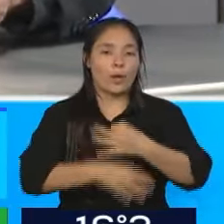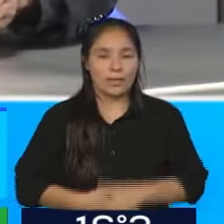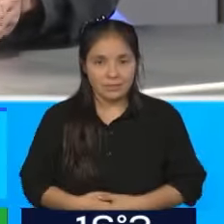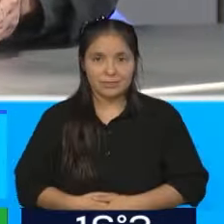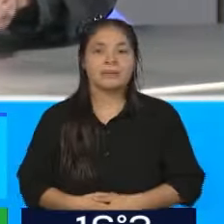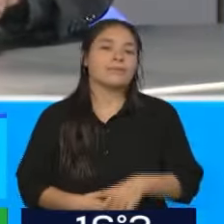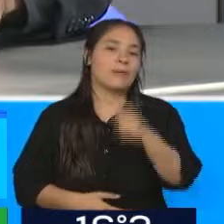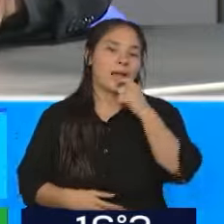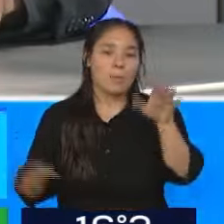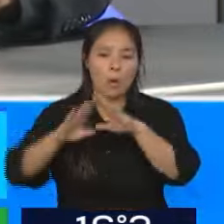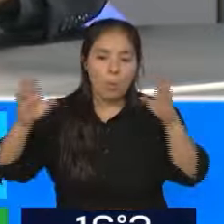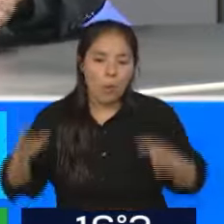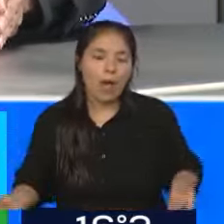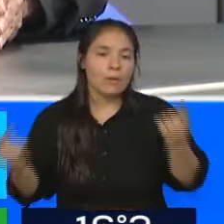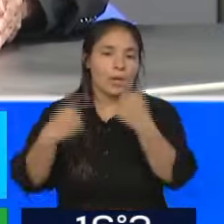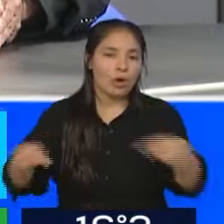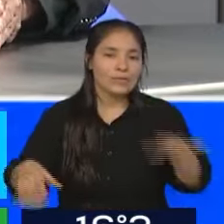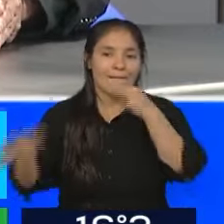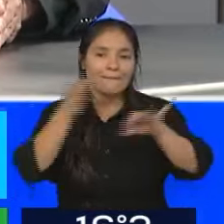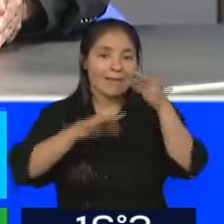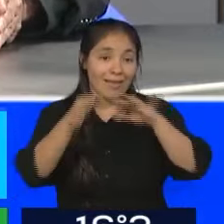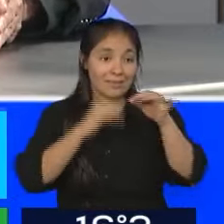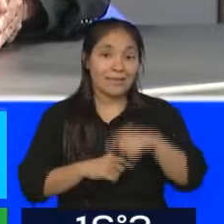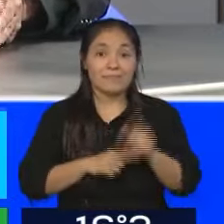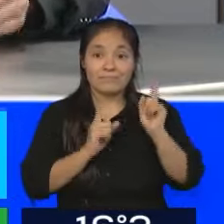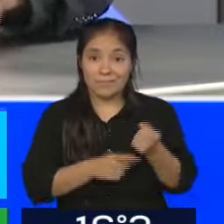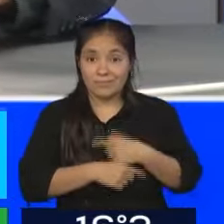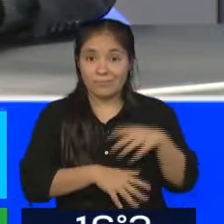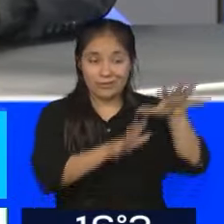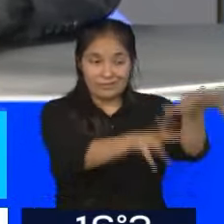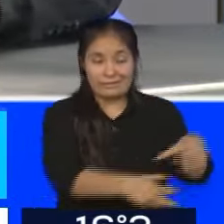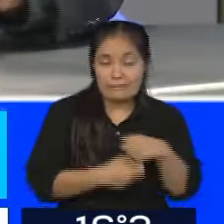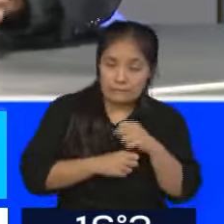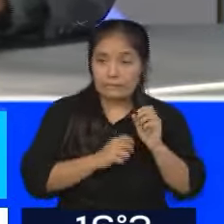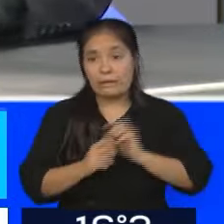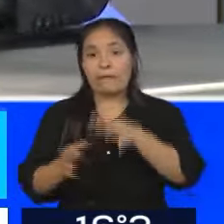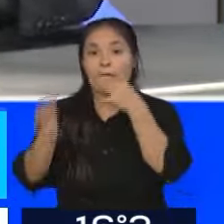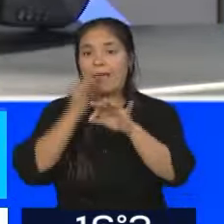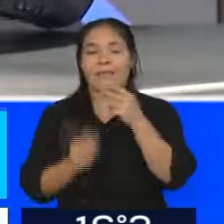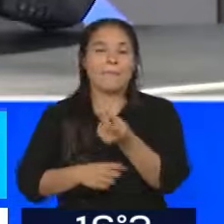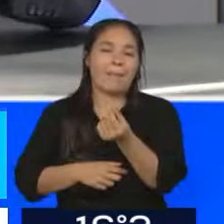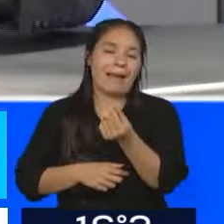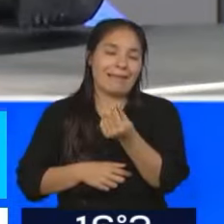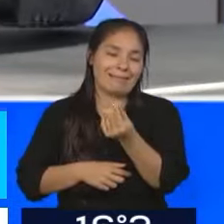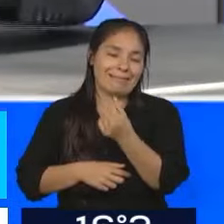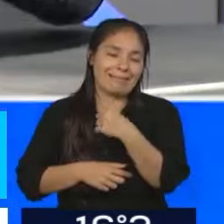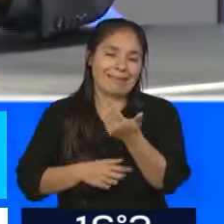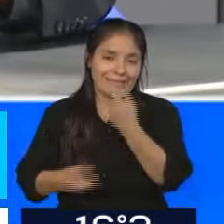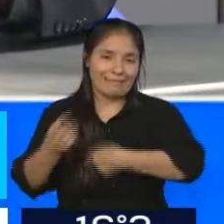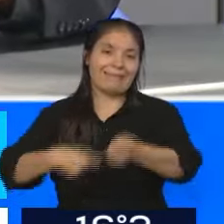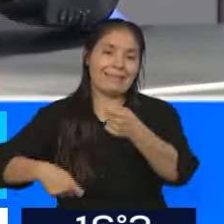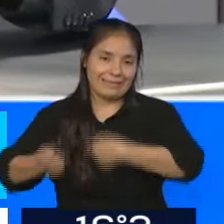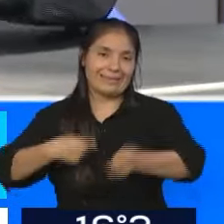vender muebles o inmuebles provenientes de delitos de corrupción y hacerlos líquidos, hacerlos cash, plata.